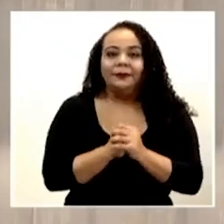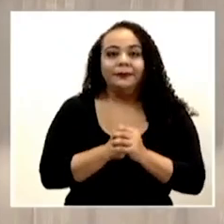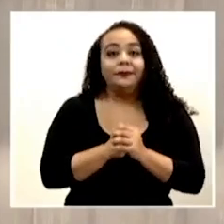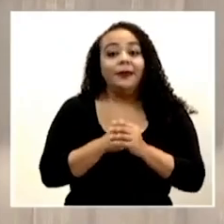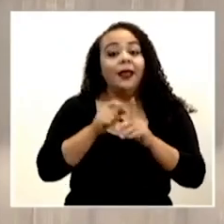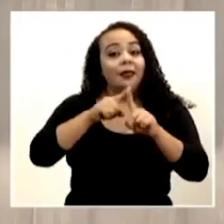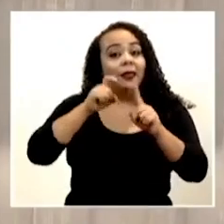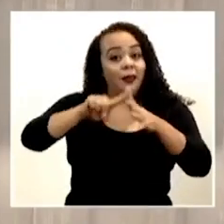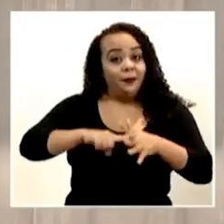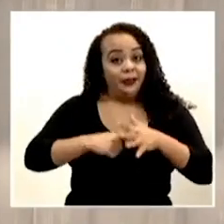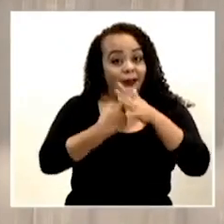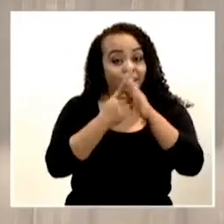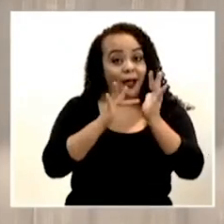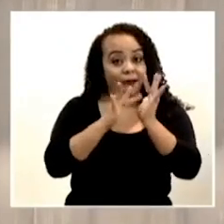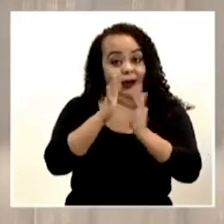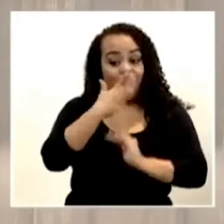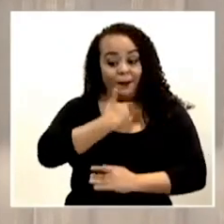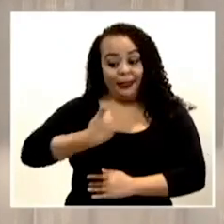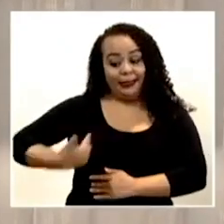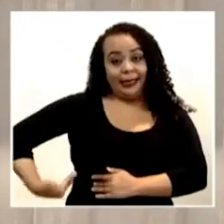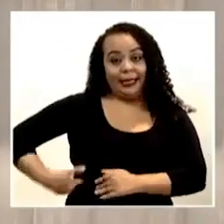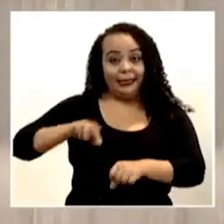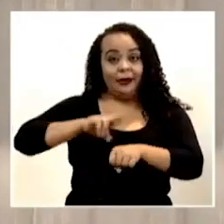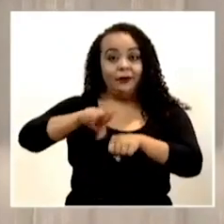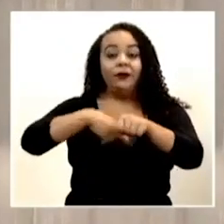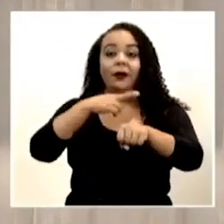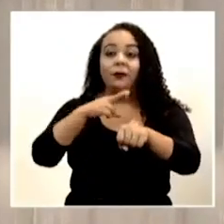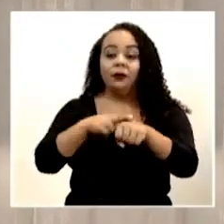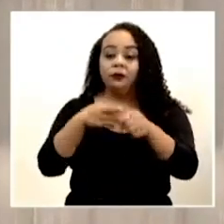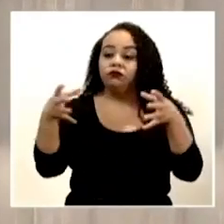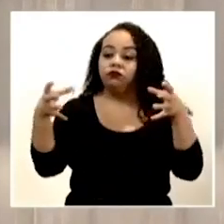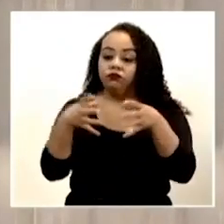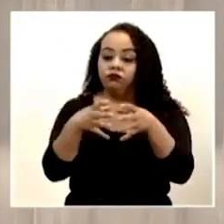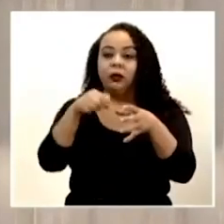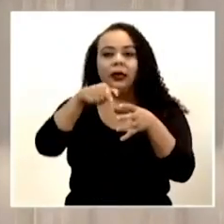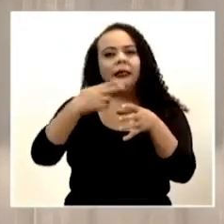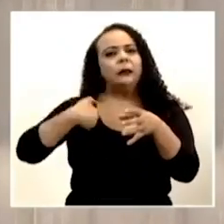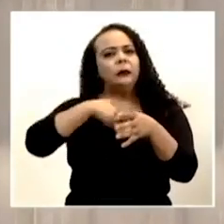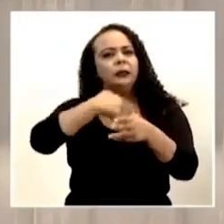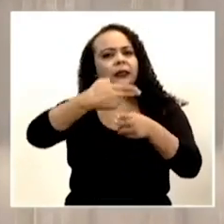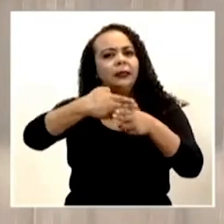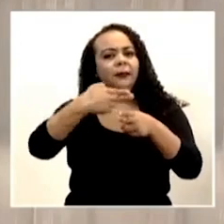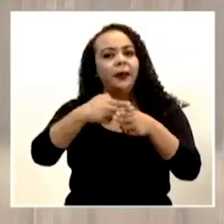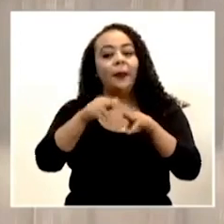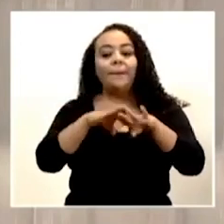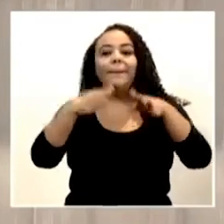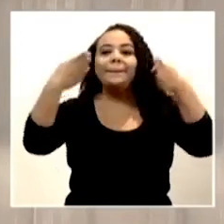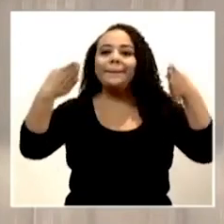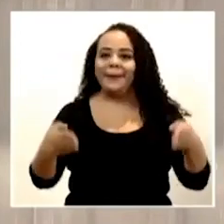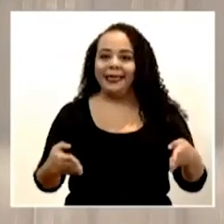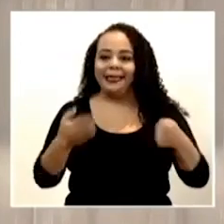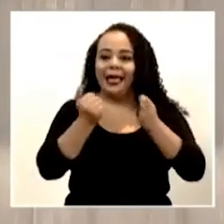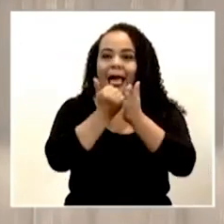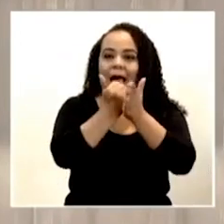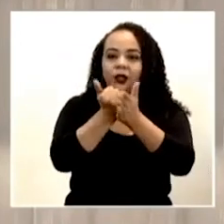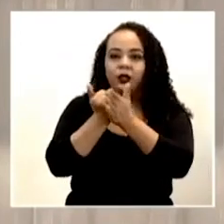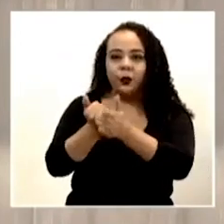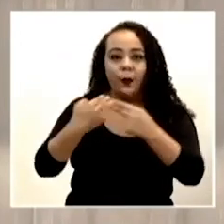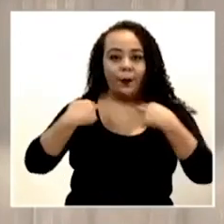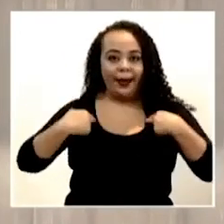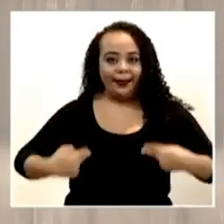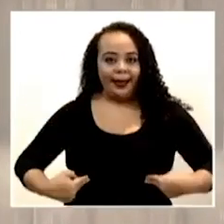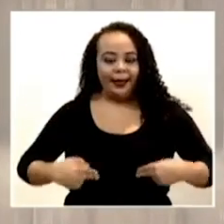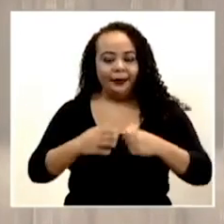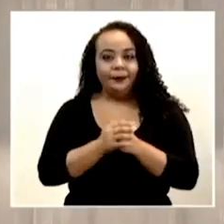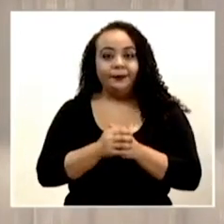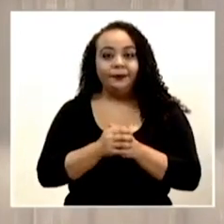principios de abril, la presidencia de la República conformó esta que hemos denominado la Mesa de Ayuda Humanitaria,